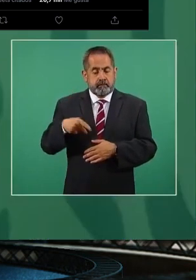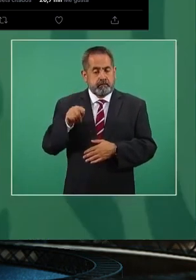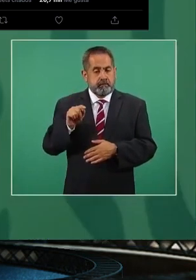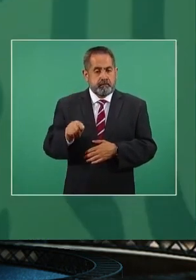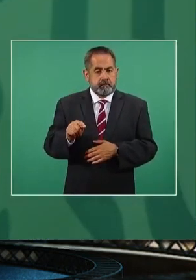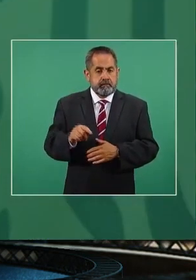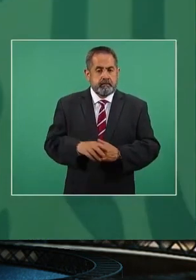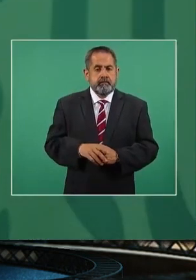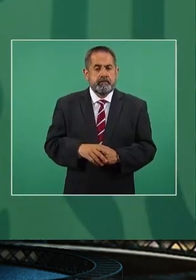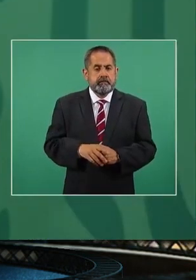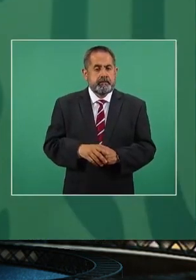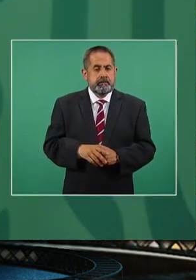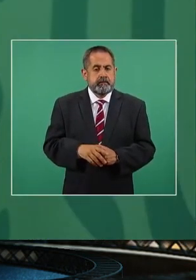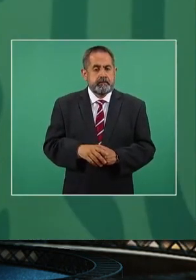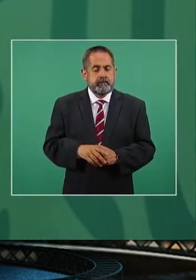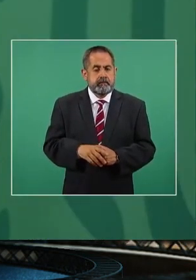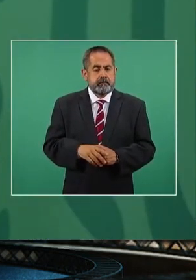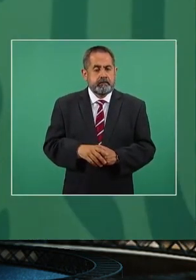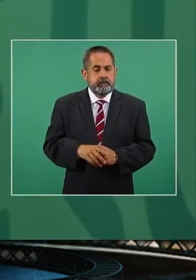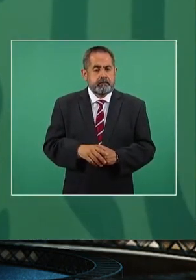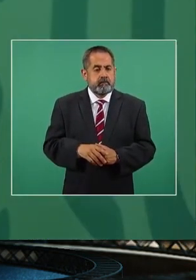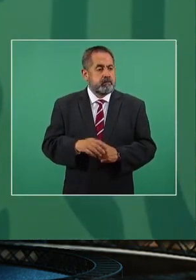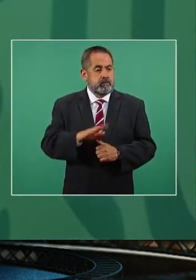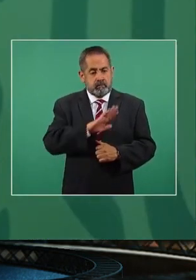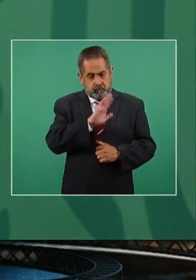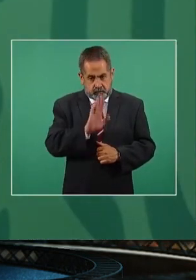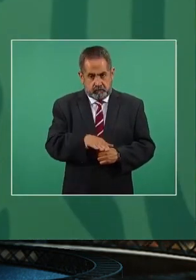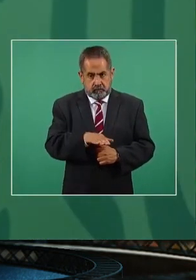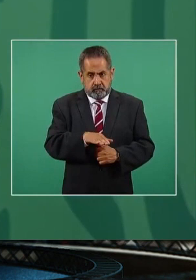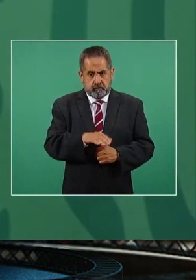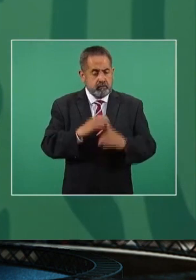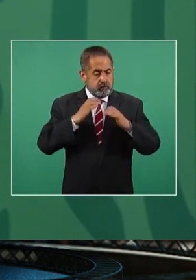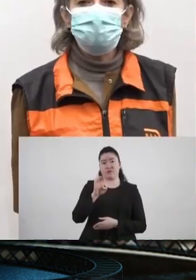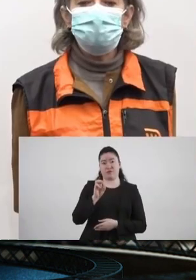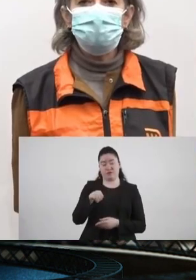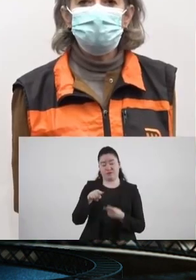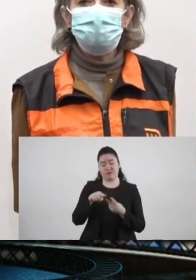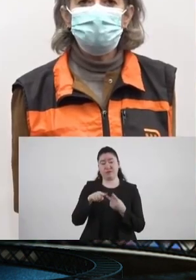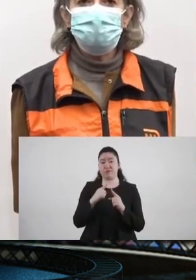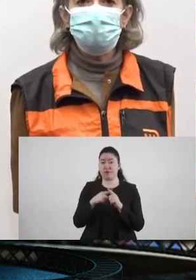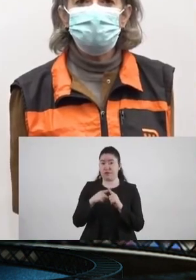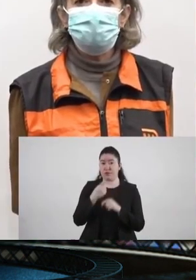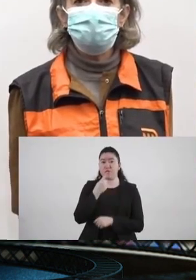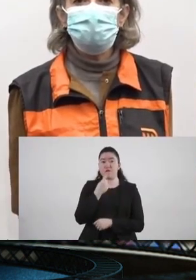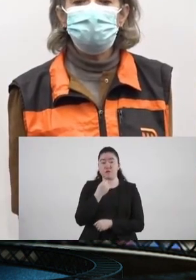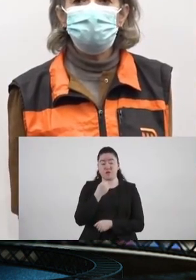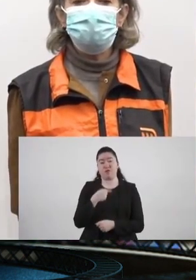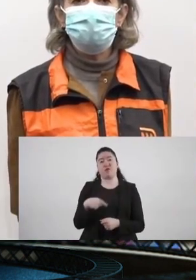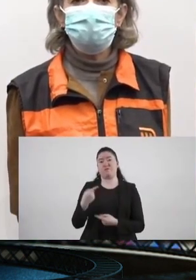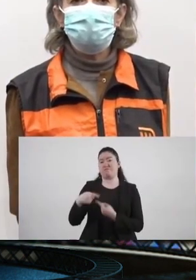fallecieron y que sus cuerpos aún se encuentran en el tren. Desde diferentes alcaldías